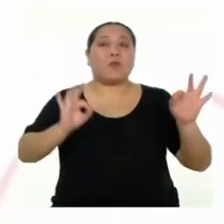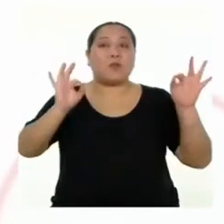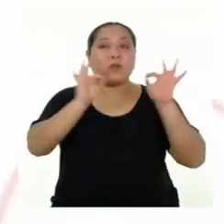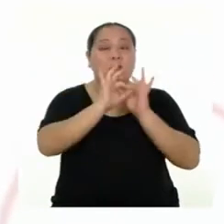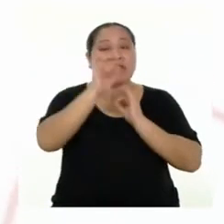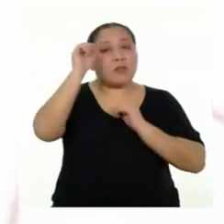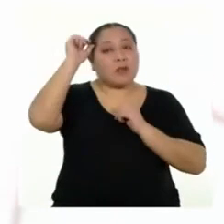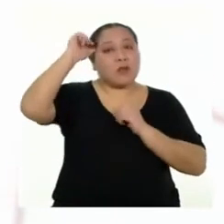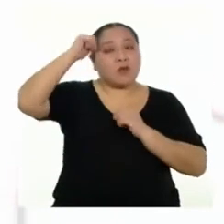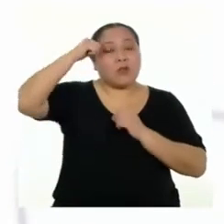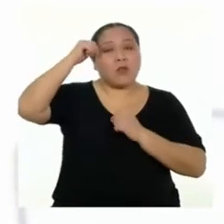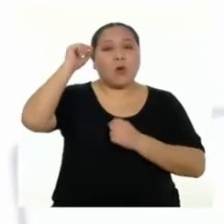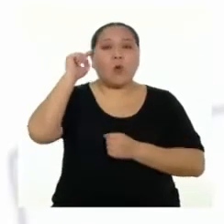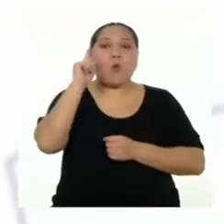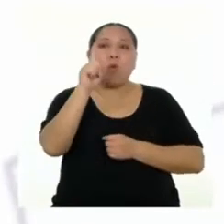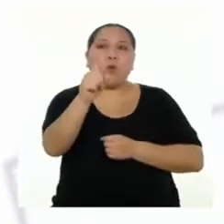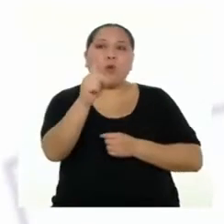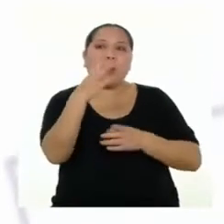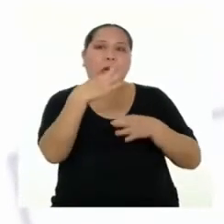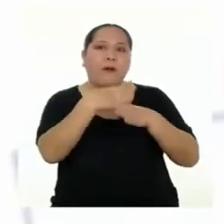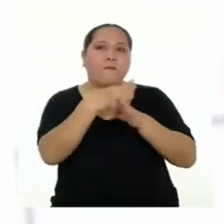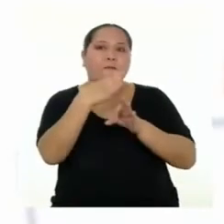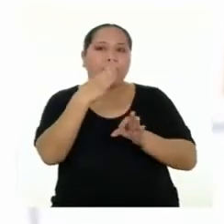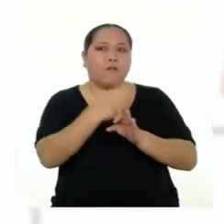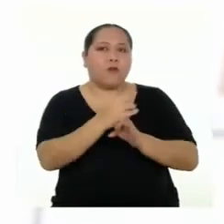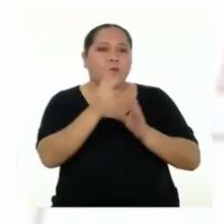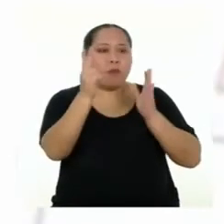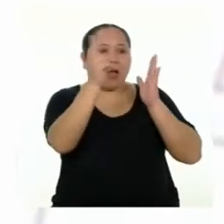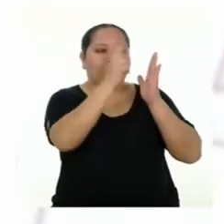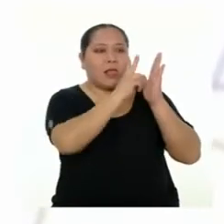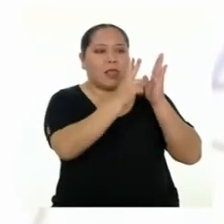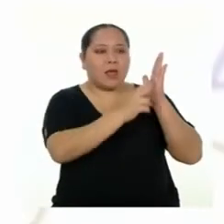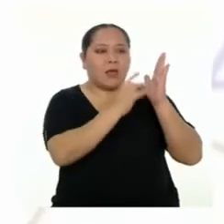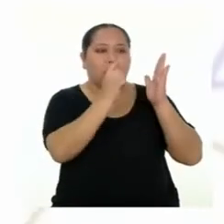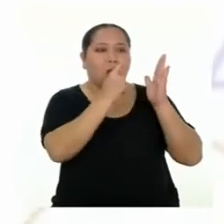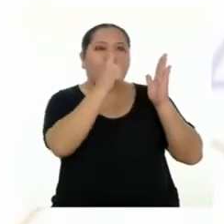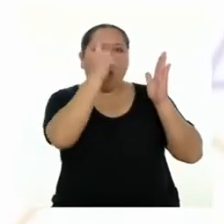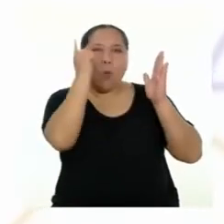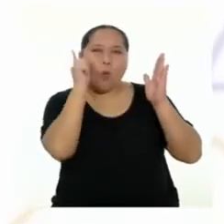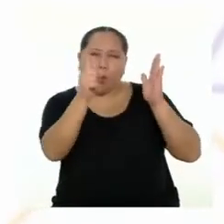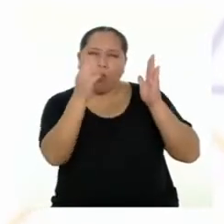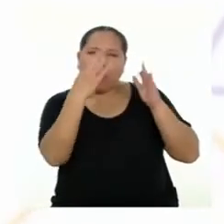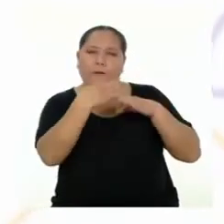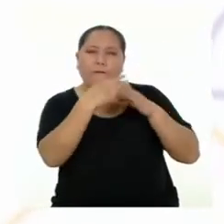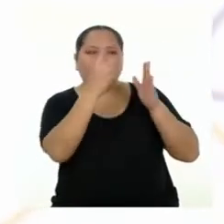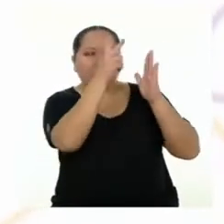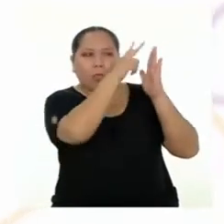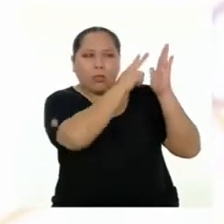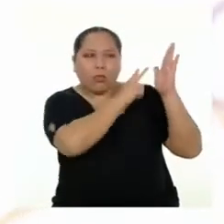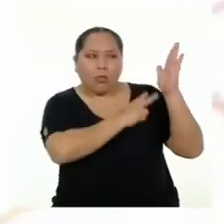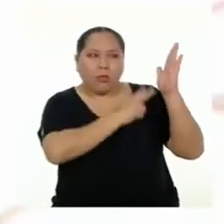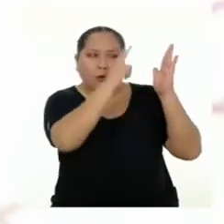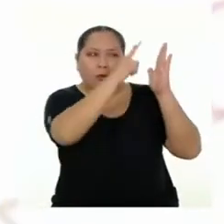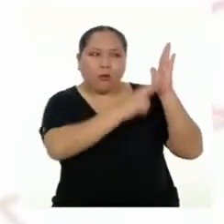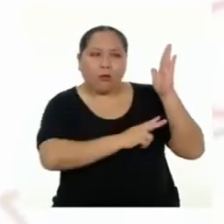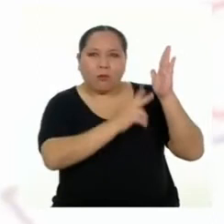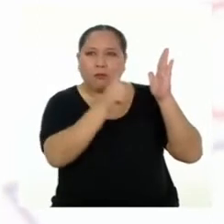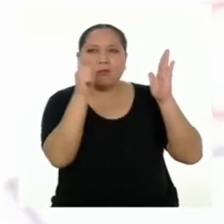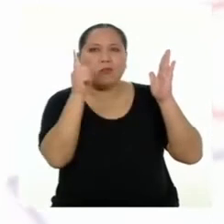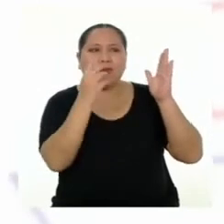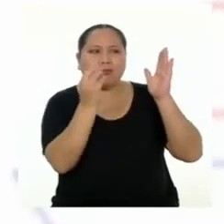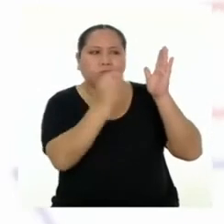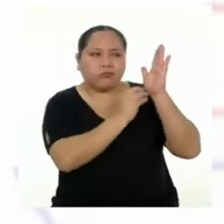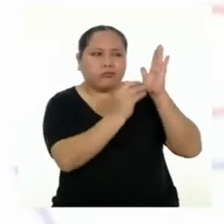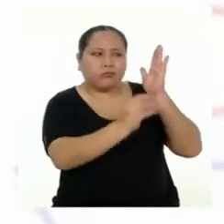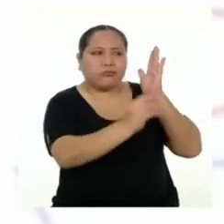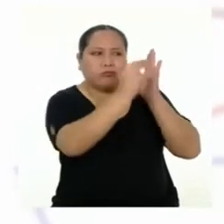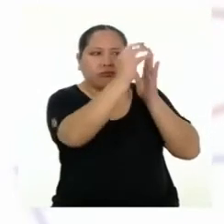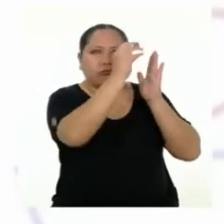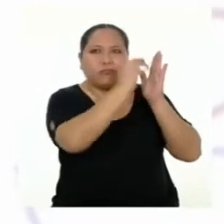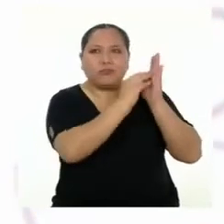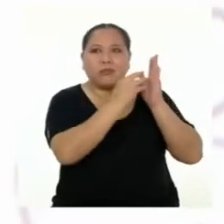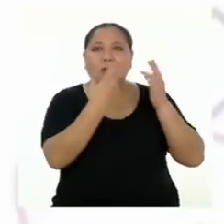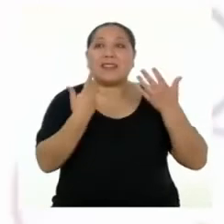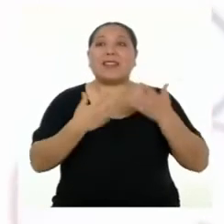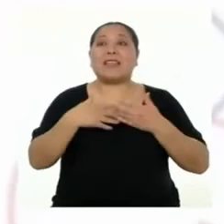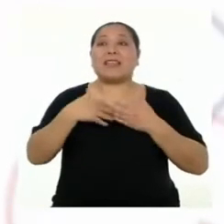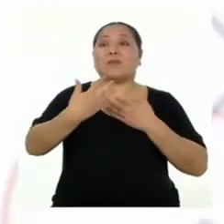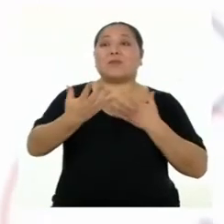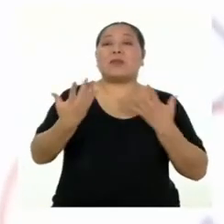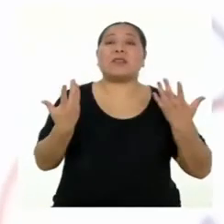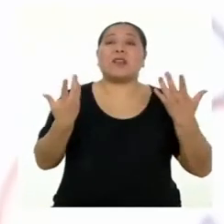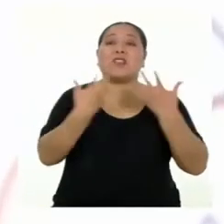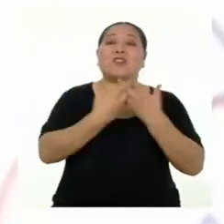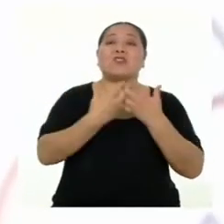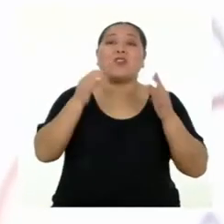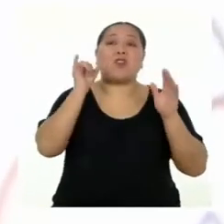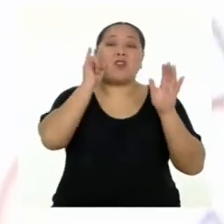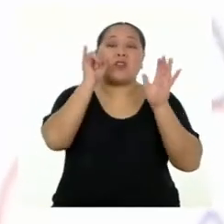recordar que no hay una única forma de leer las infografías. Puedes leer los textos y luego asociarlos con las imágenes.